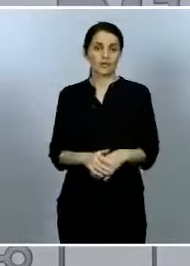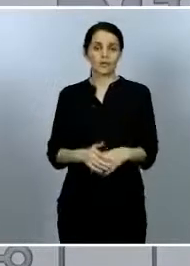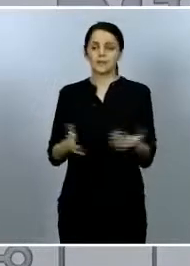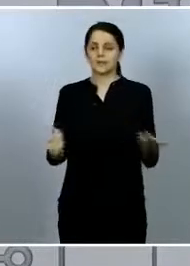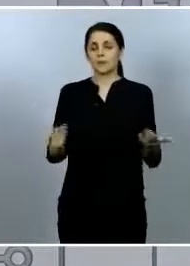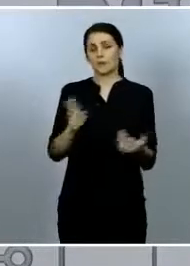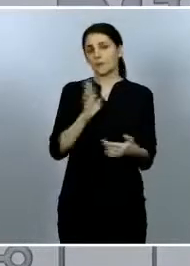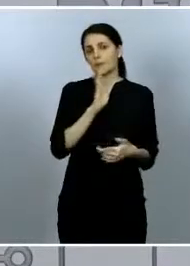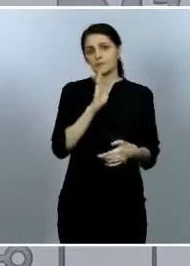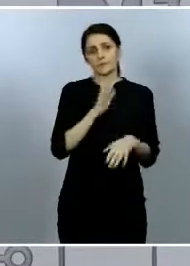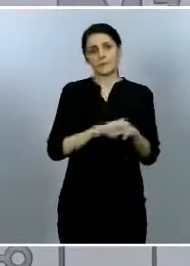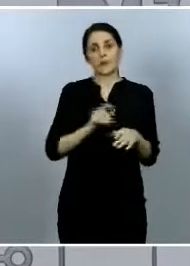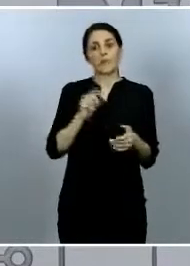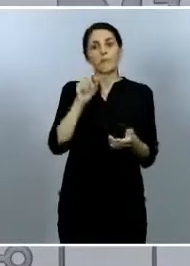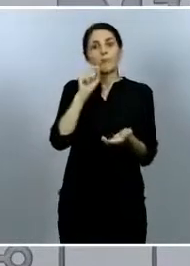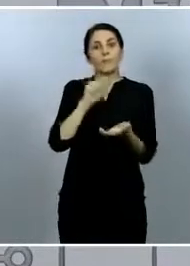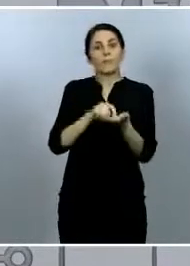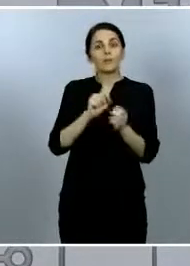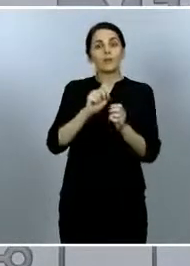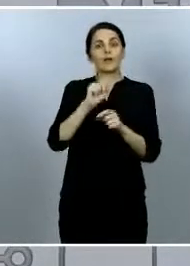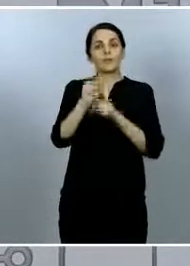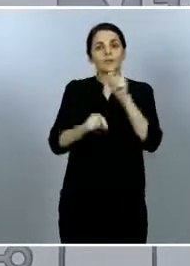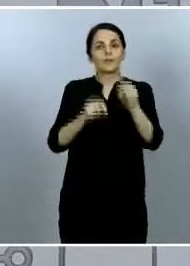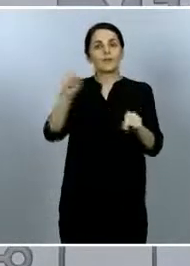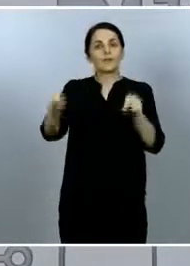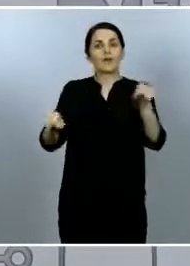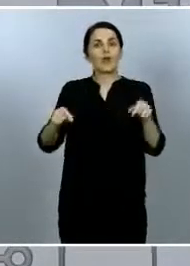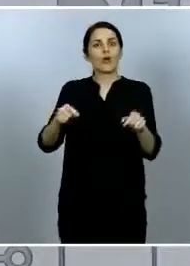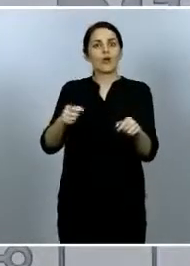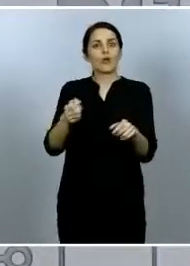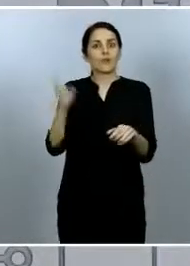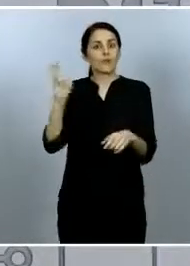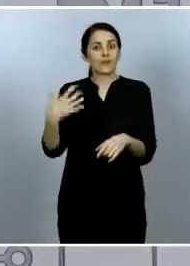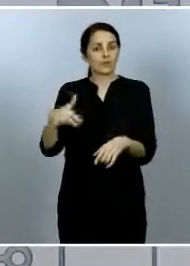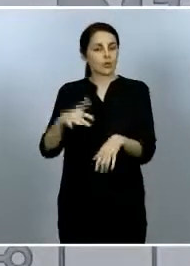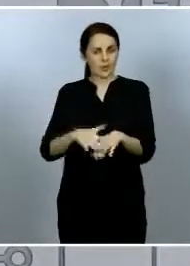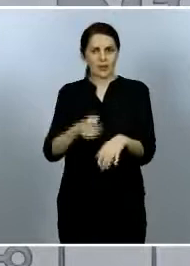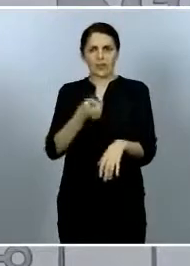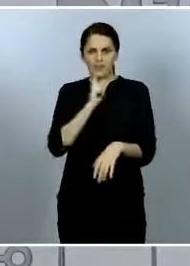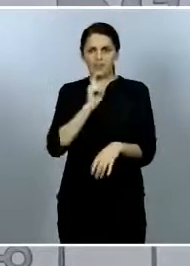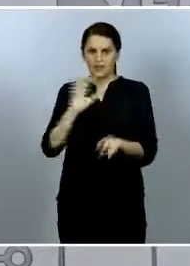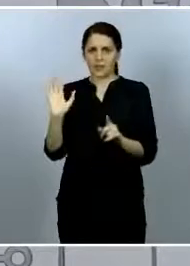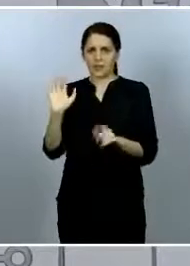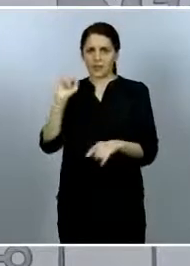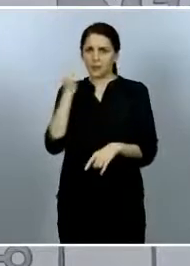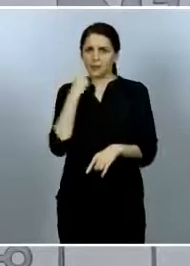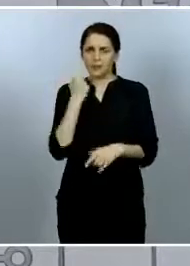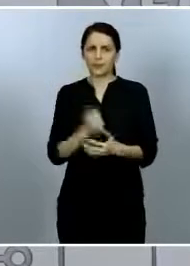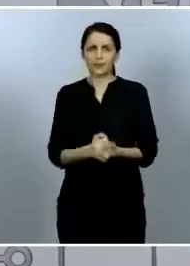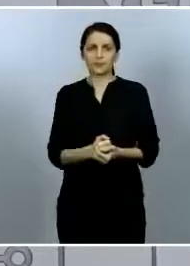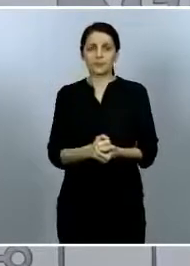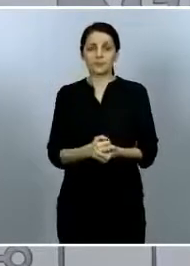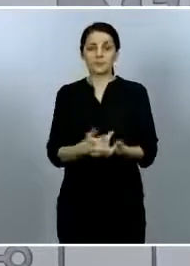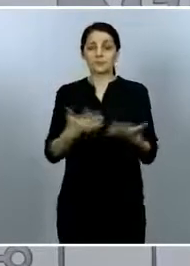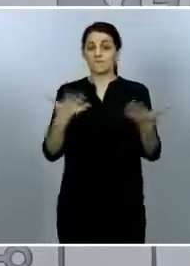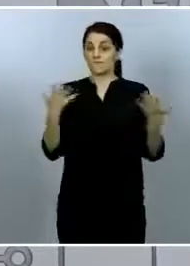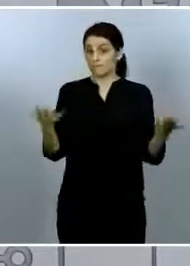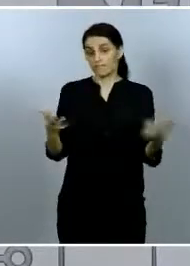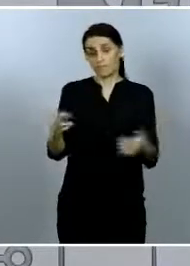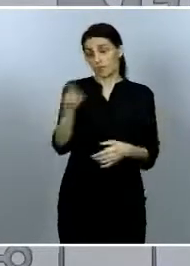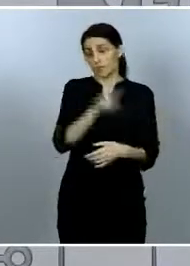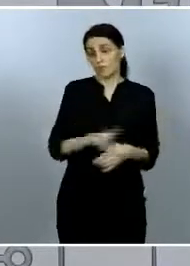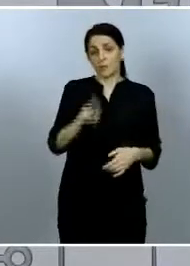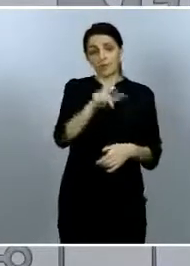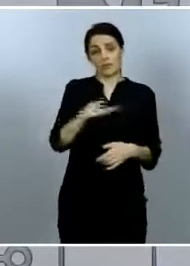infección. También es cierto, dicho esto, que de nuevo los profesionales sanitarios son personas como cualquier otra y